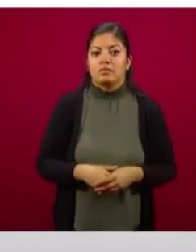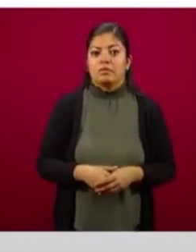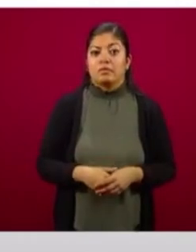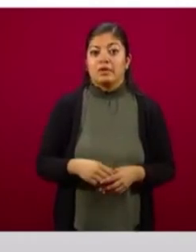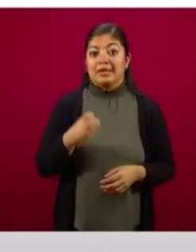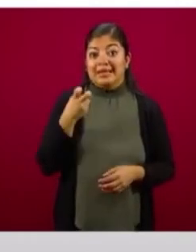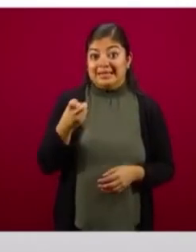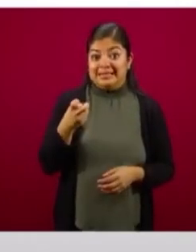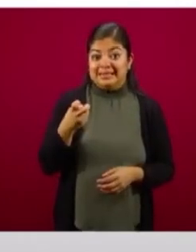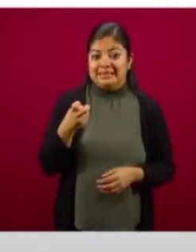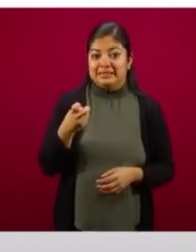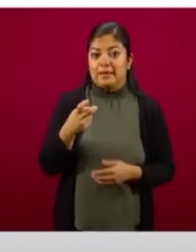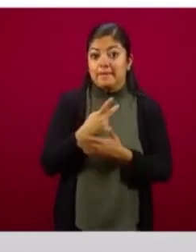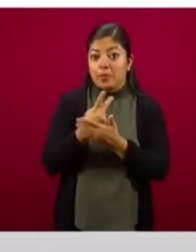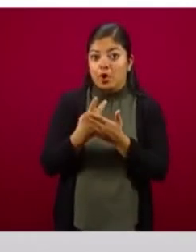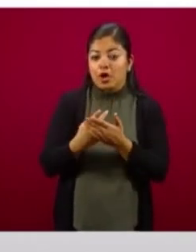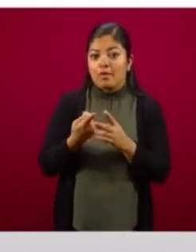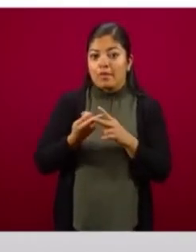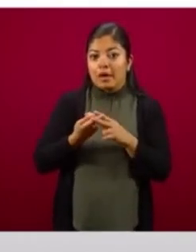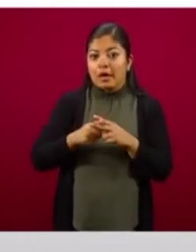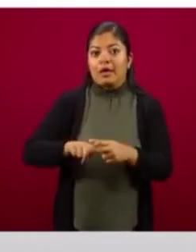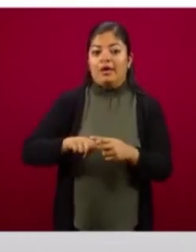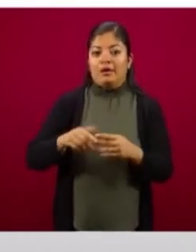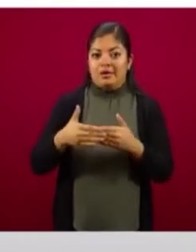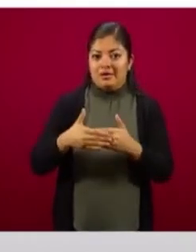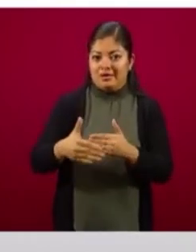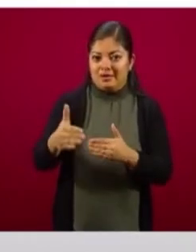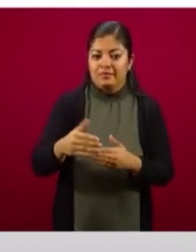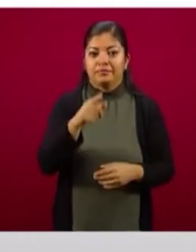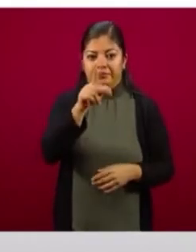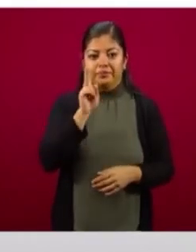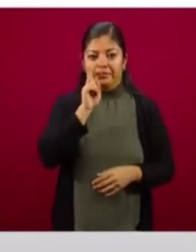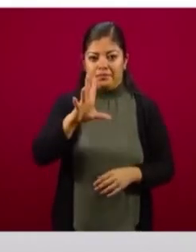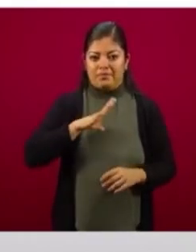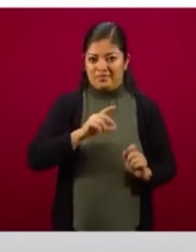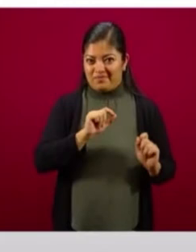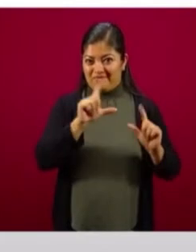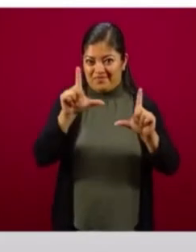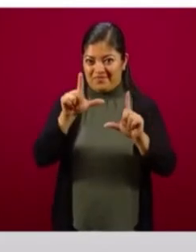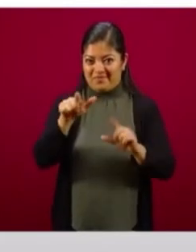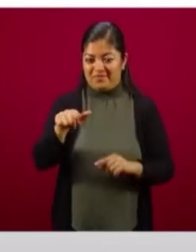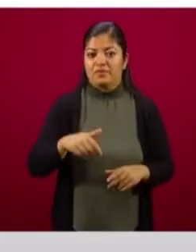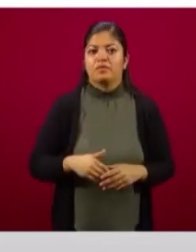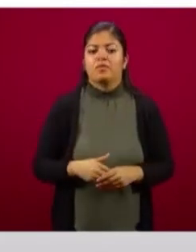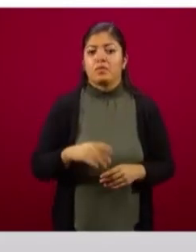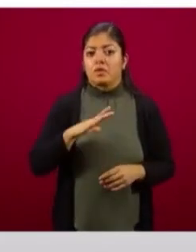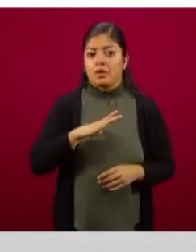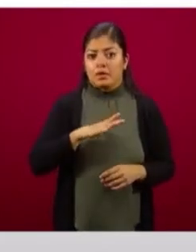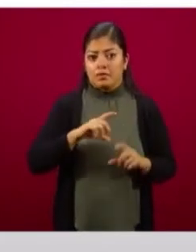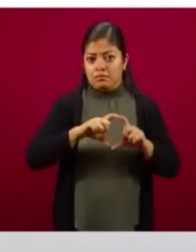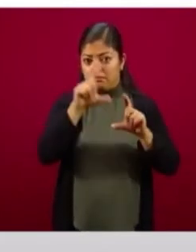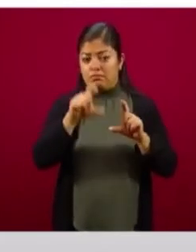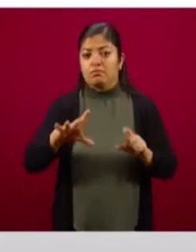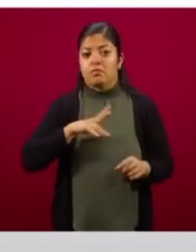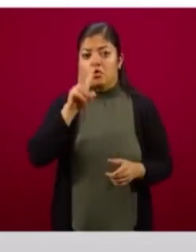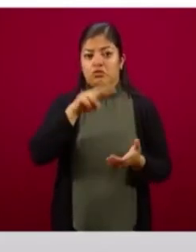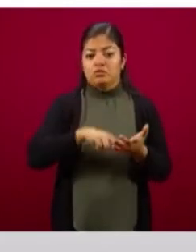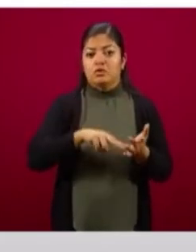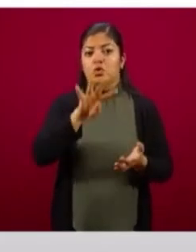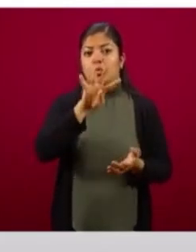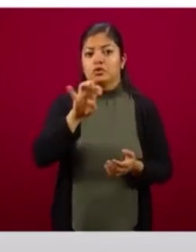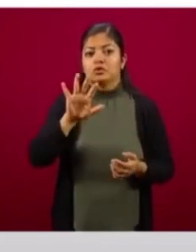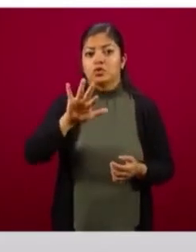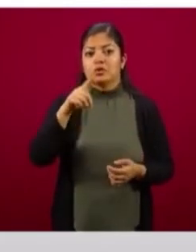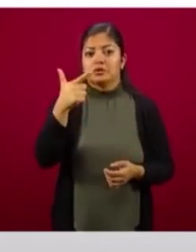el país tenemos dos mil 457 municipios. De esos dos mil 457 municipios hay mil